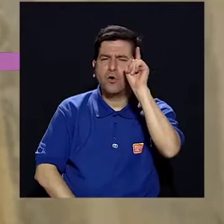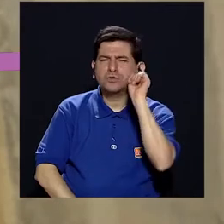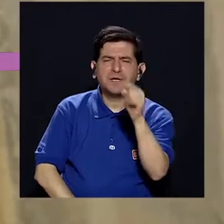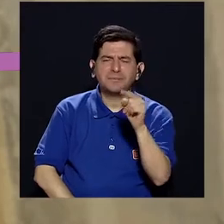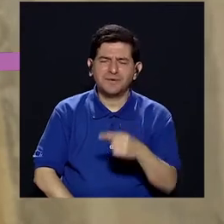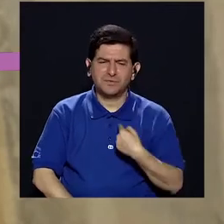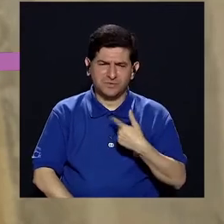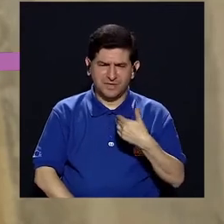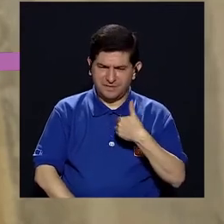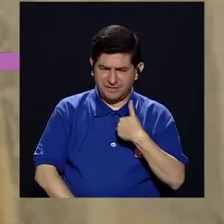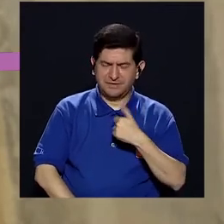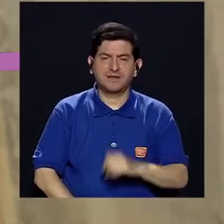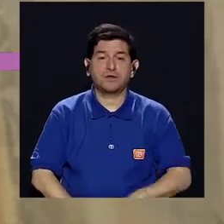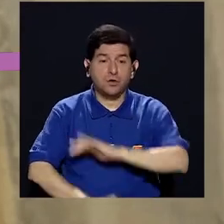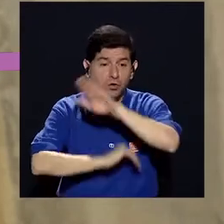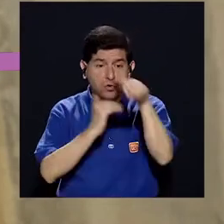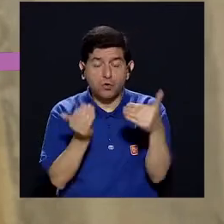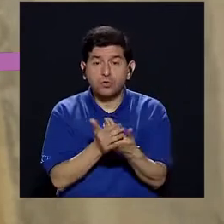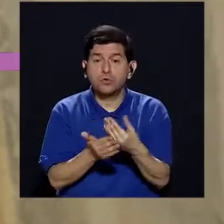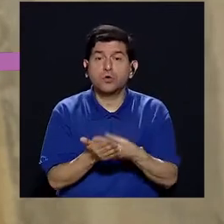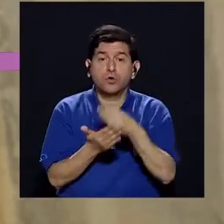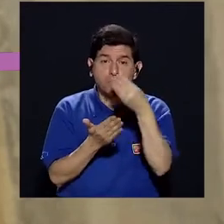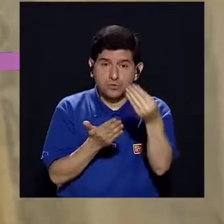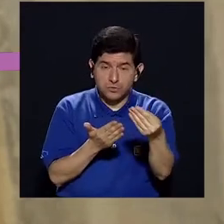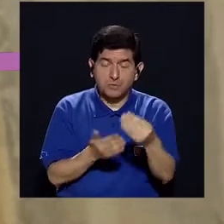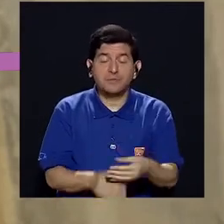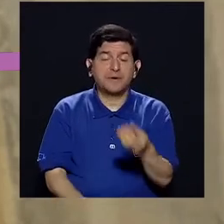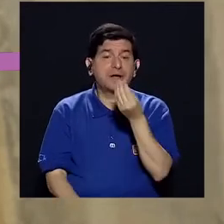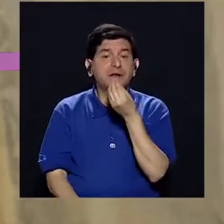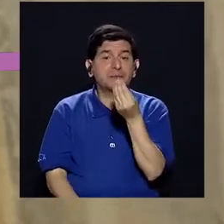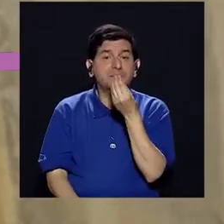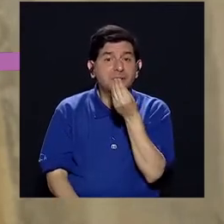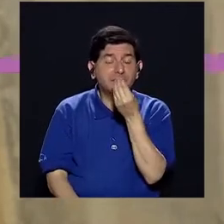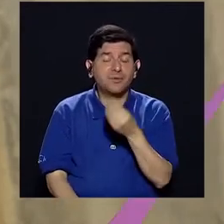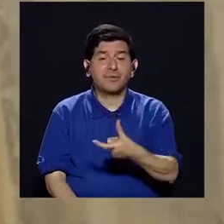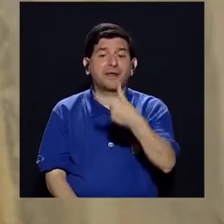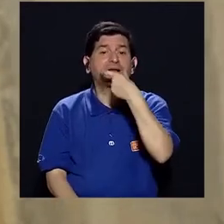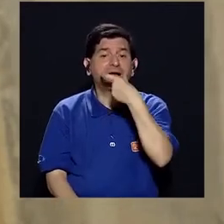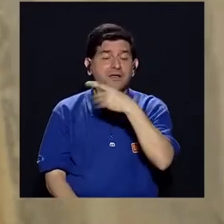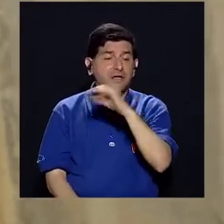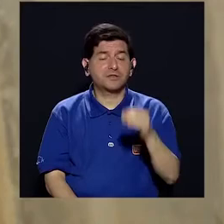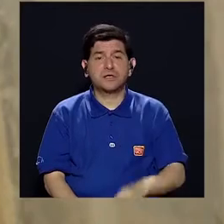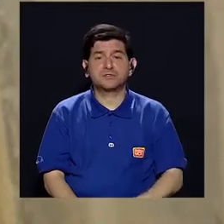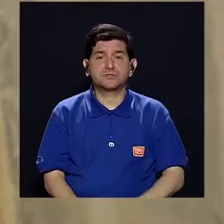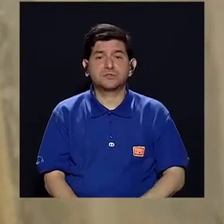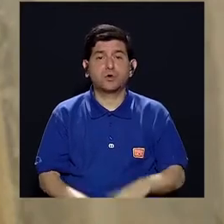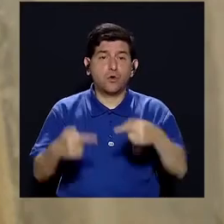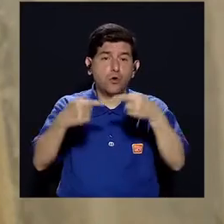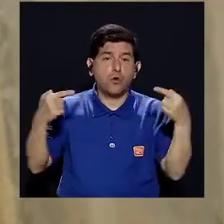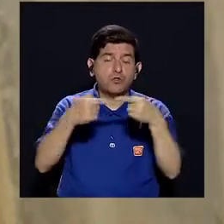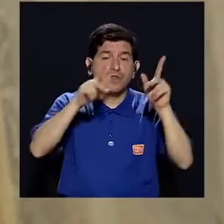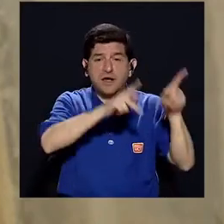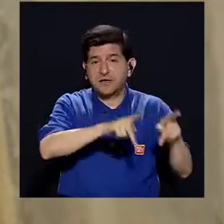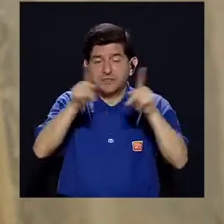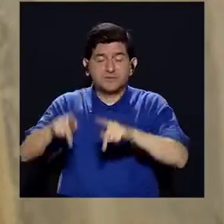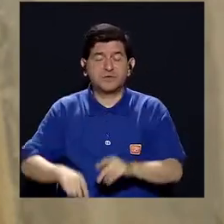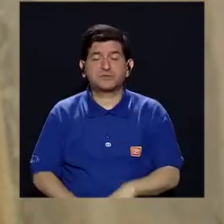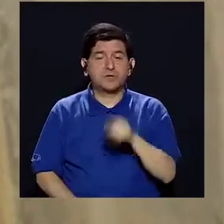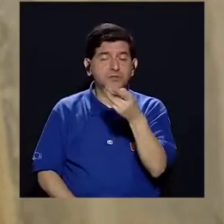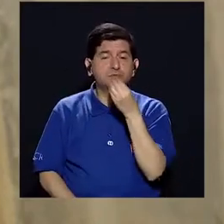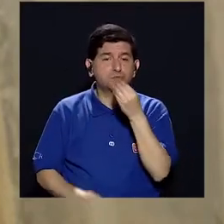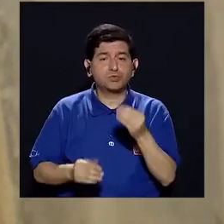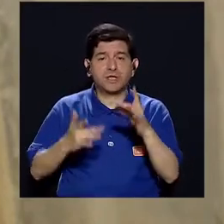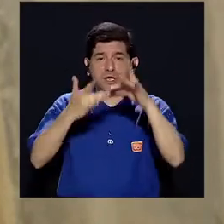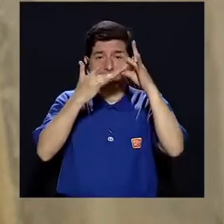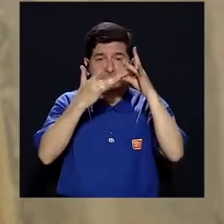Hay otra pregunta ahí que me surge y es, ¿Todos podemos comer galletas o existe alguna contra... ¿O existen contraindicaciones que ustedes